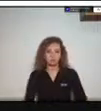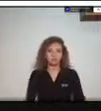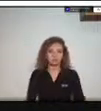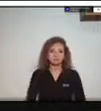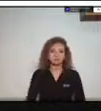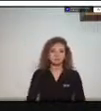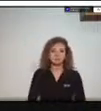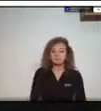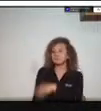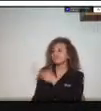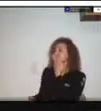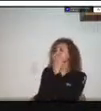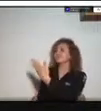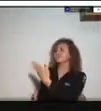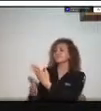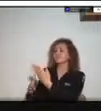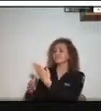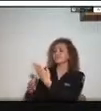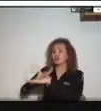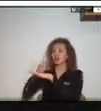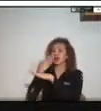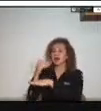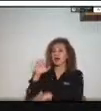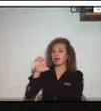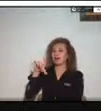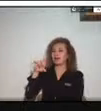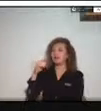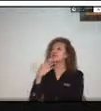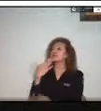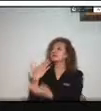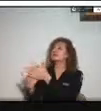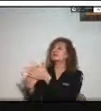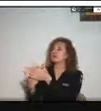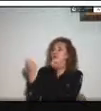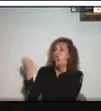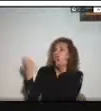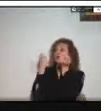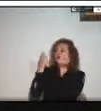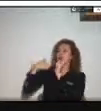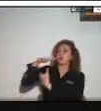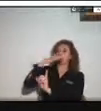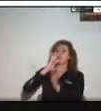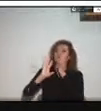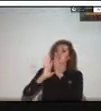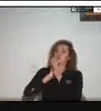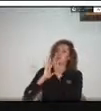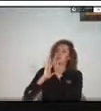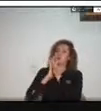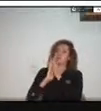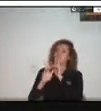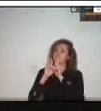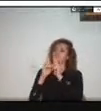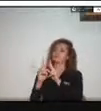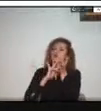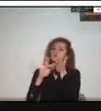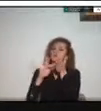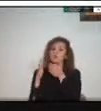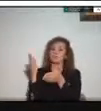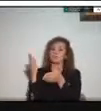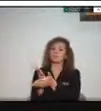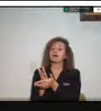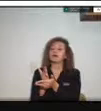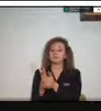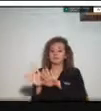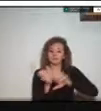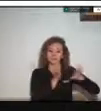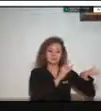muchísimas gracias por darnos un poco más el contexto de la estrategia municipal para la respuesta a emergencias en el municipio de Yopal a continuación